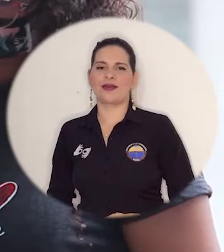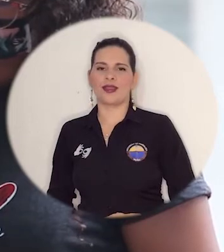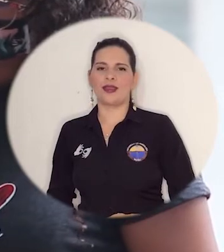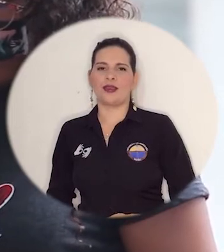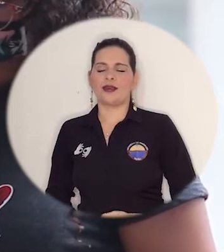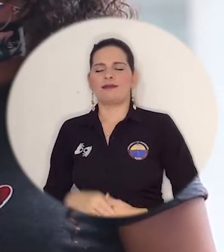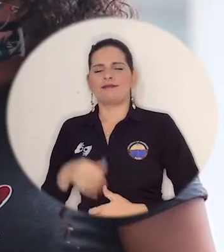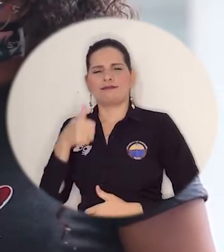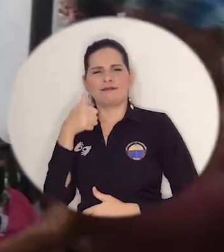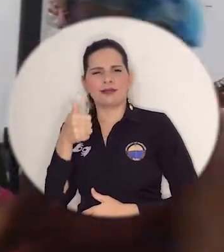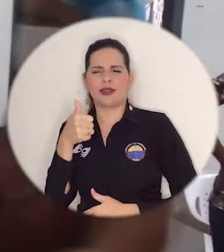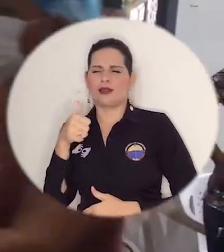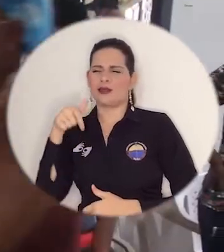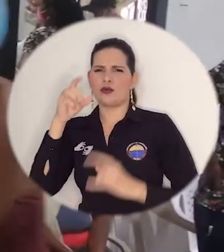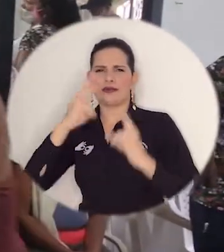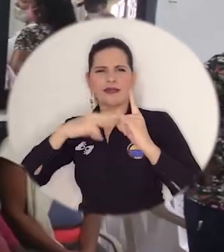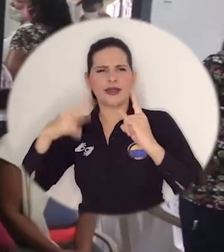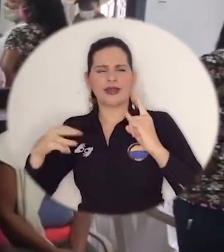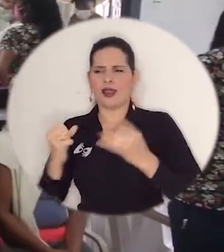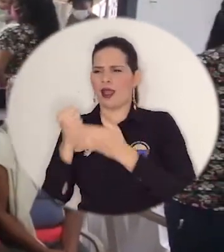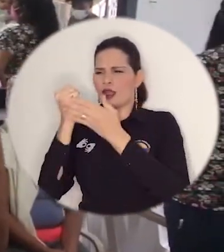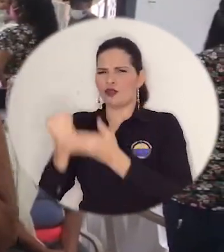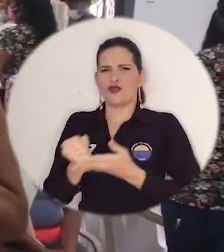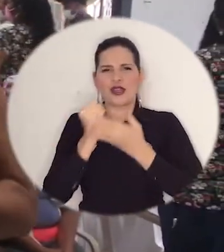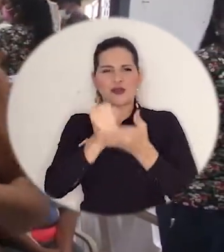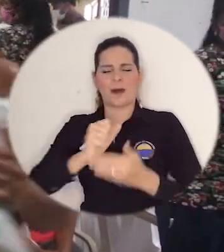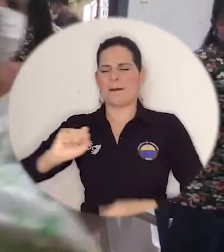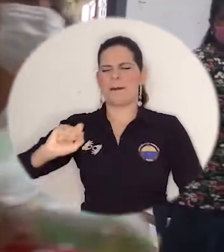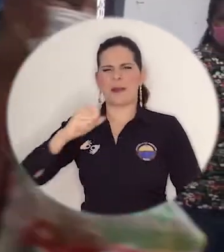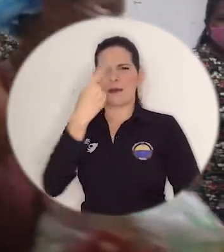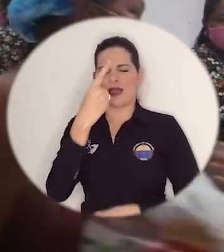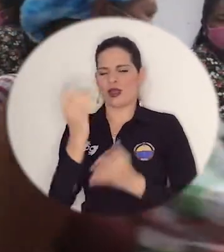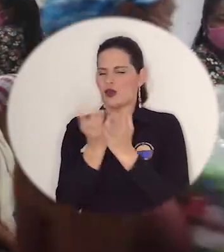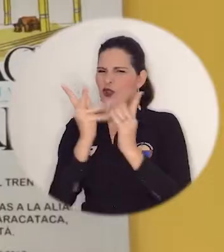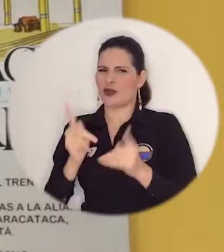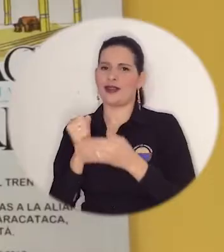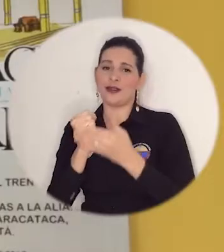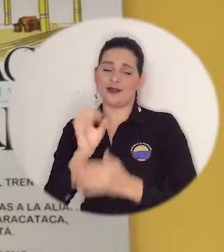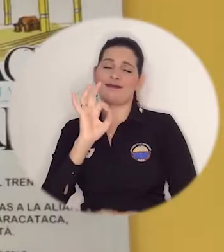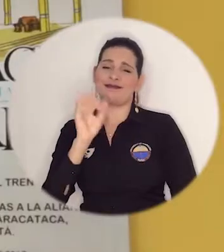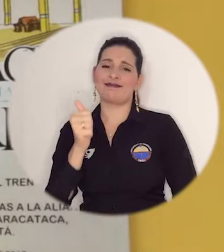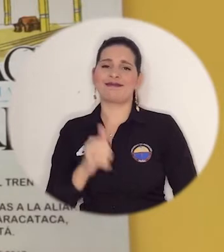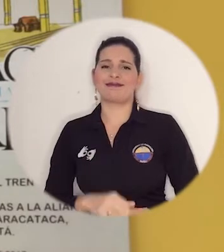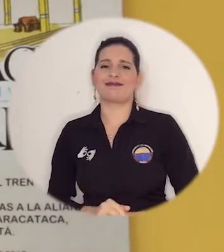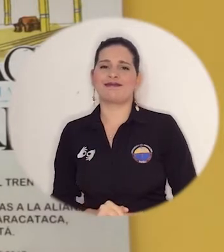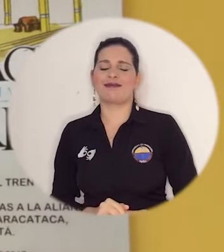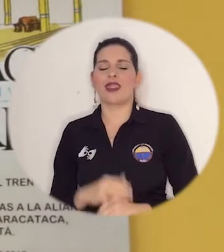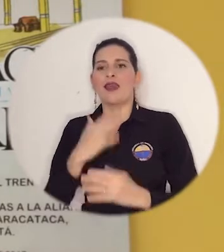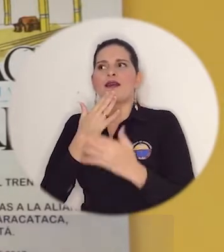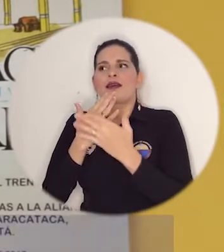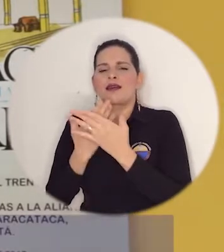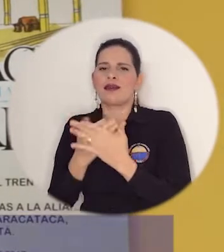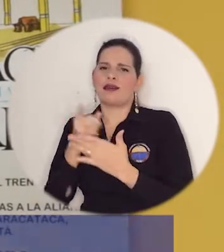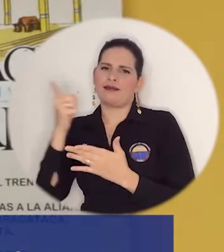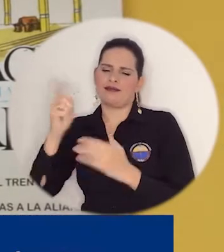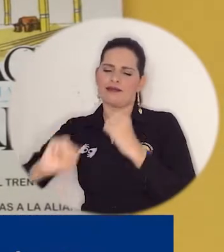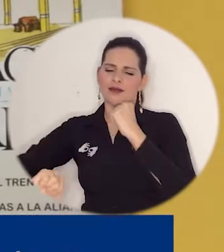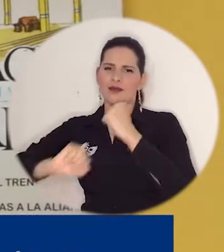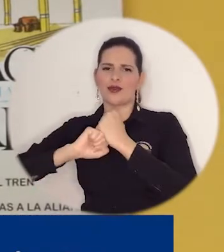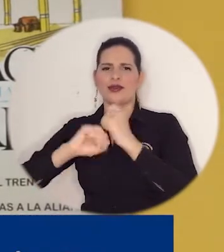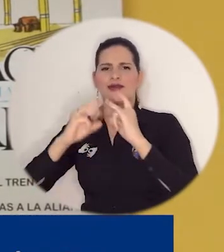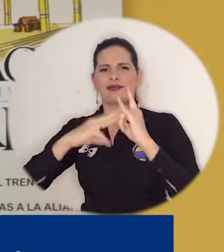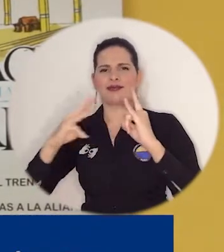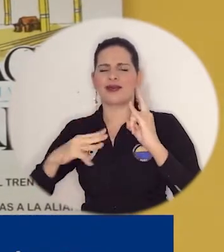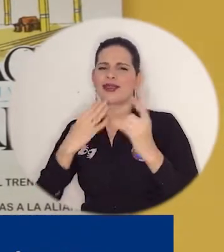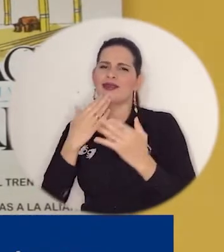La extensión y la proyección social de la Universidad del Magdalena, su lema primero los estudiantes. Un gran apoyo que nos ayuda a nosotros, quizás